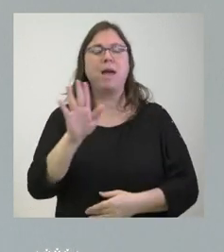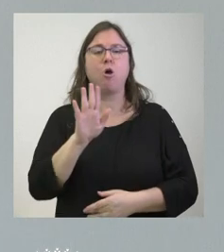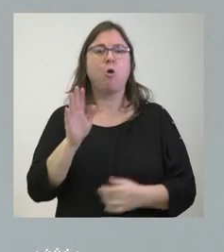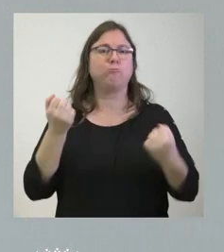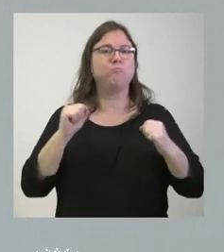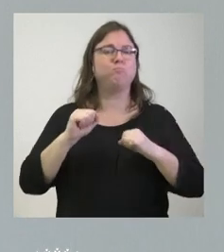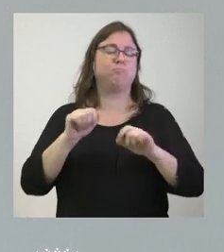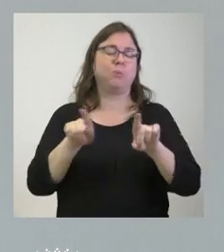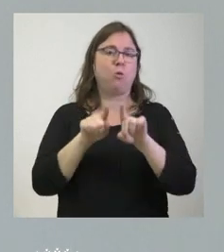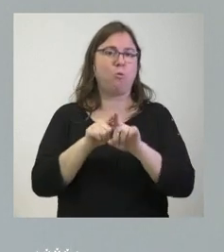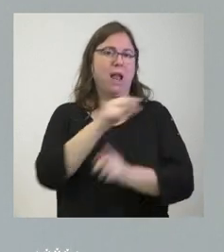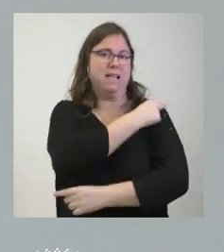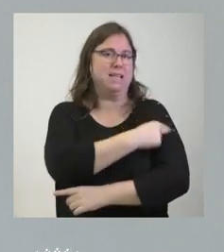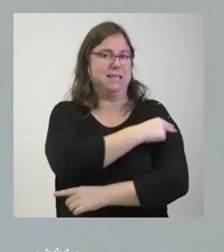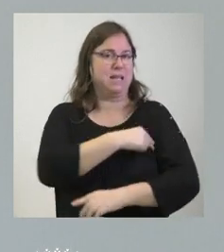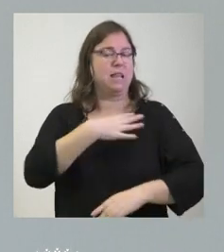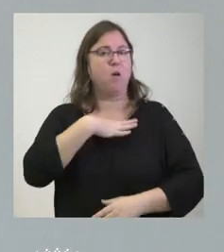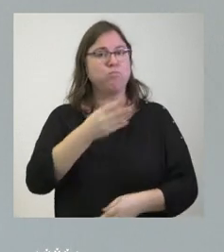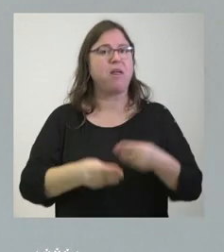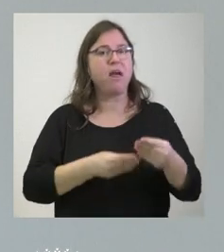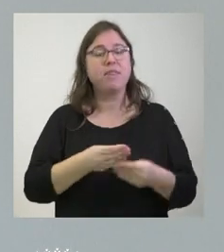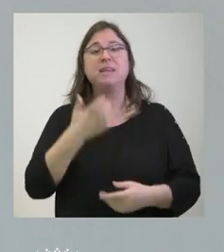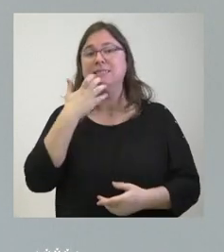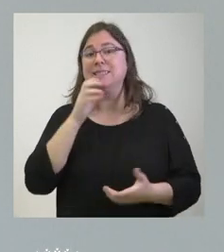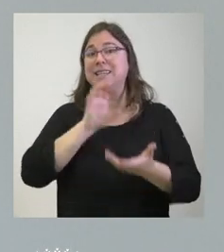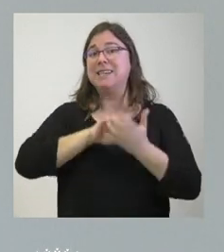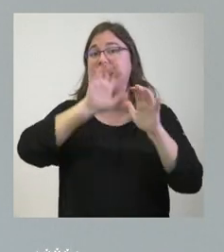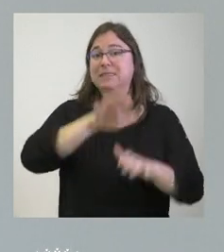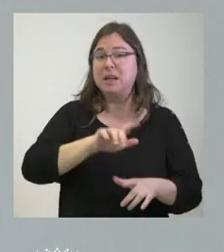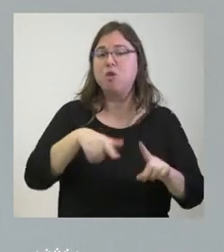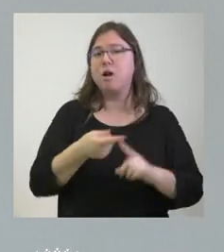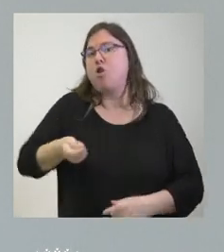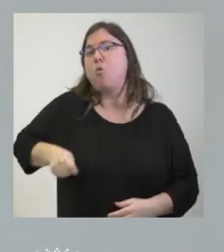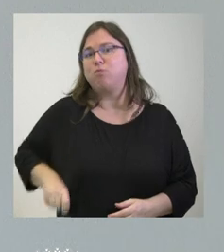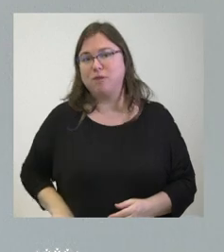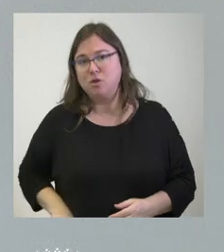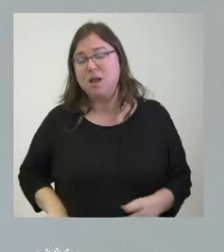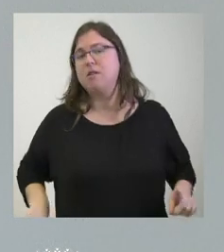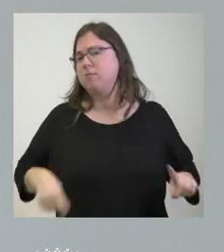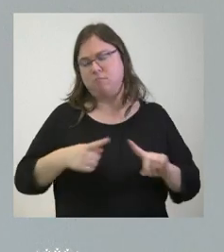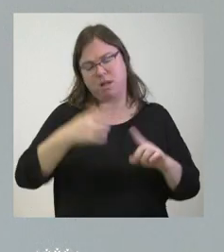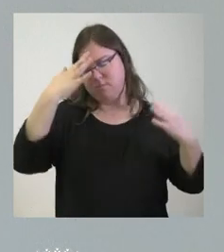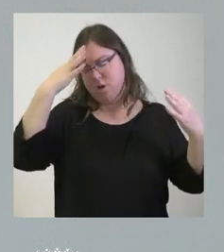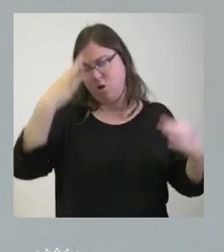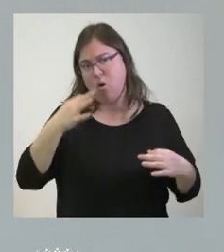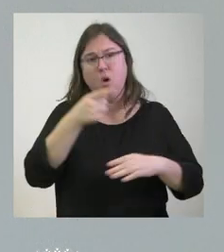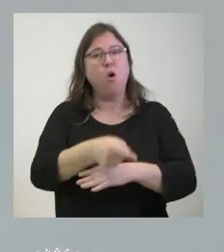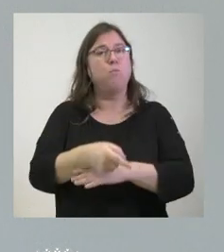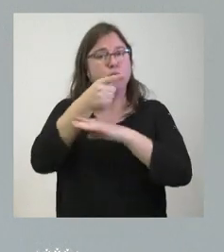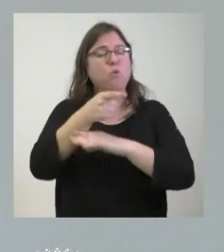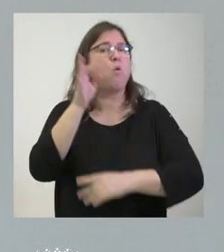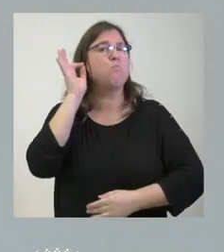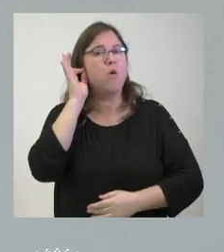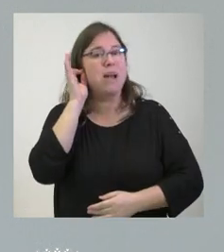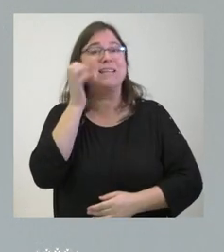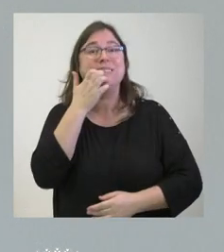de la que los profesionales sean capaces y en Castellón tenemos los mejores profesionales de España y lógicamente nunca obligar a las mujeres a